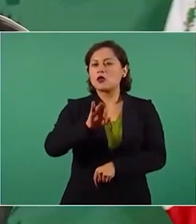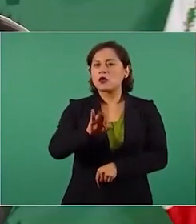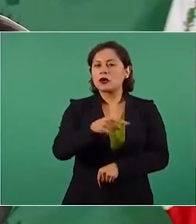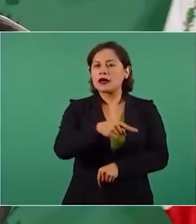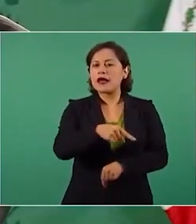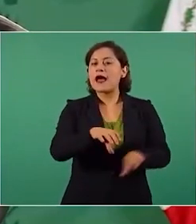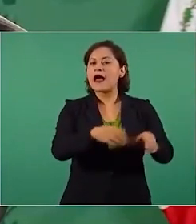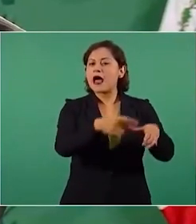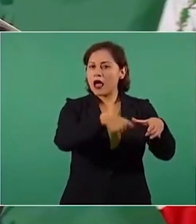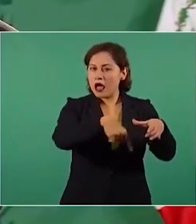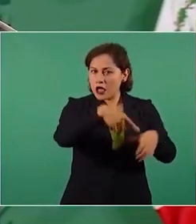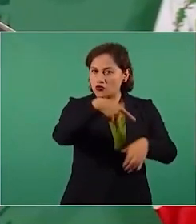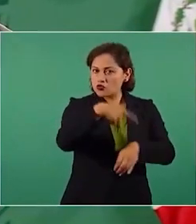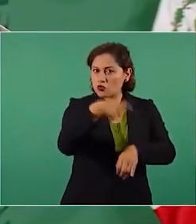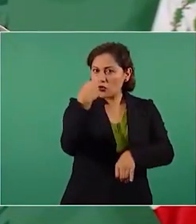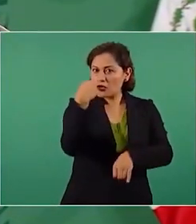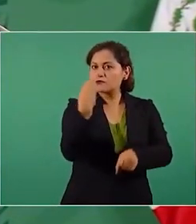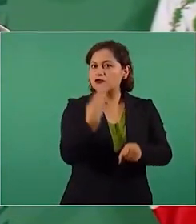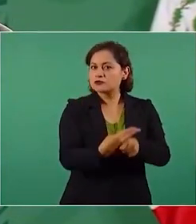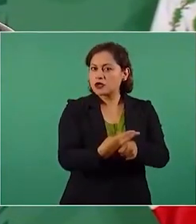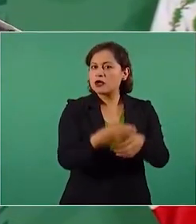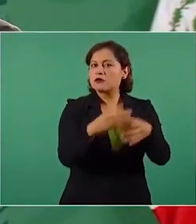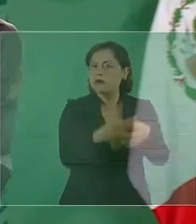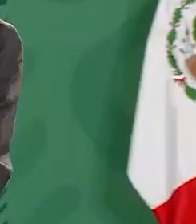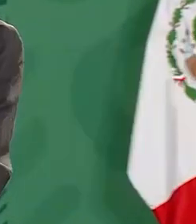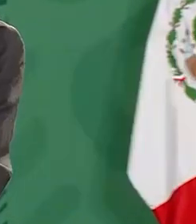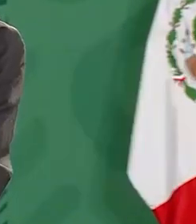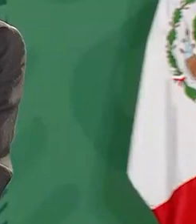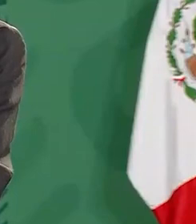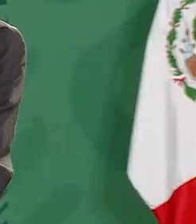hace relativamente poco.